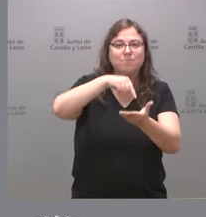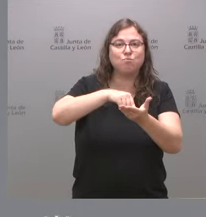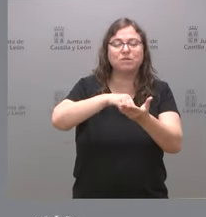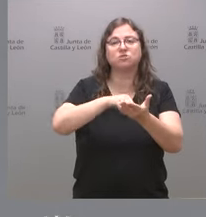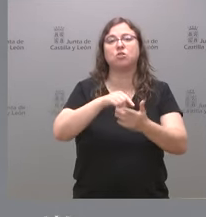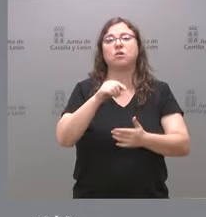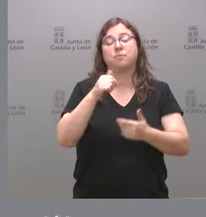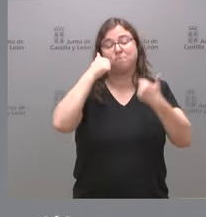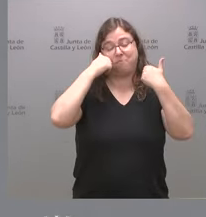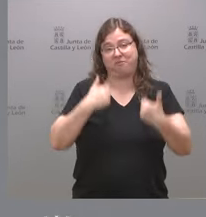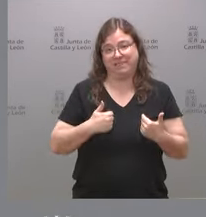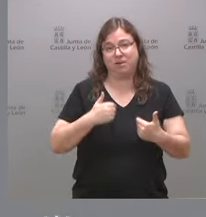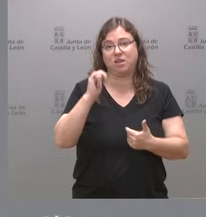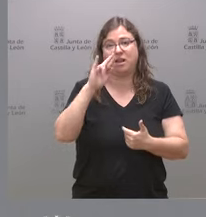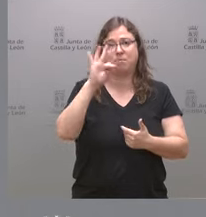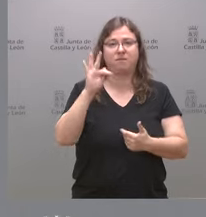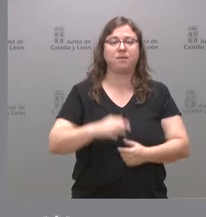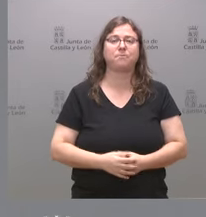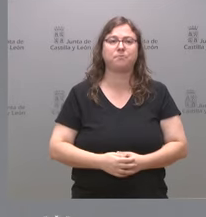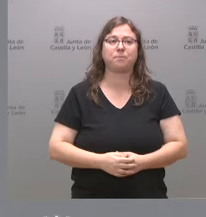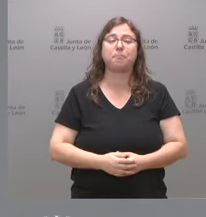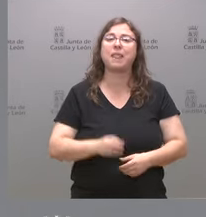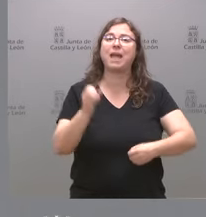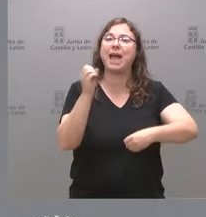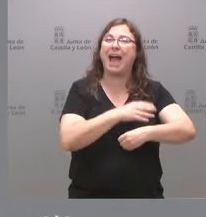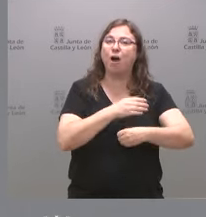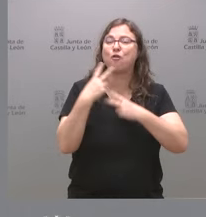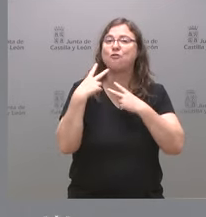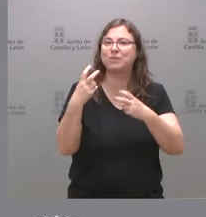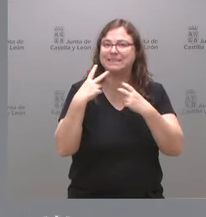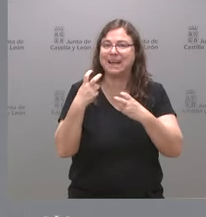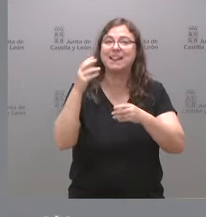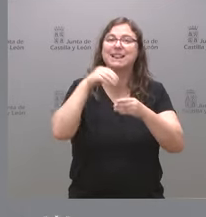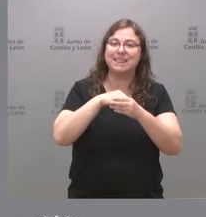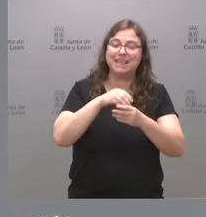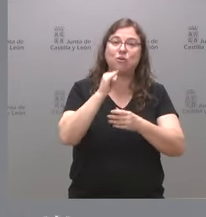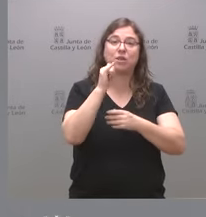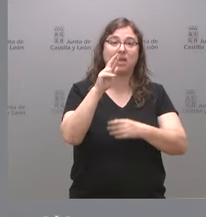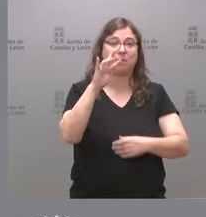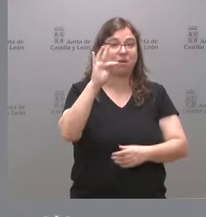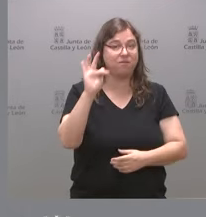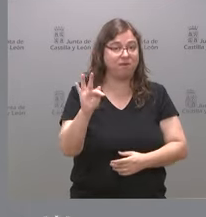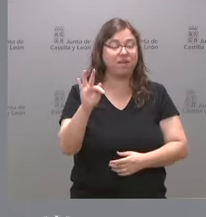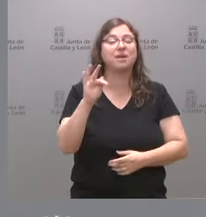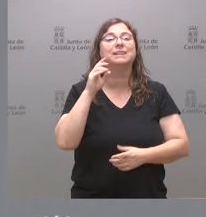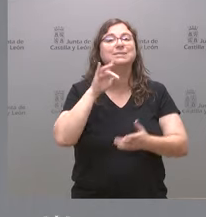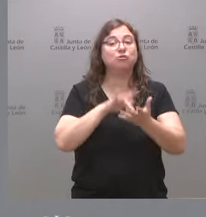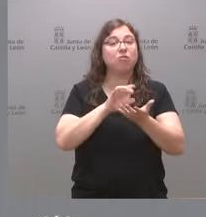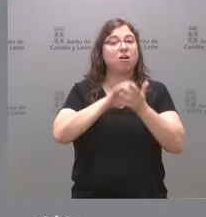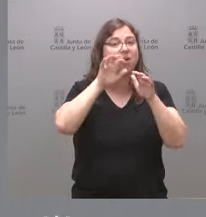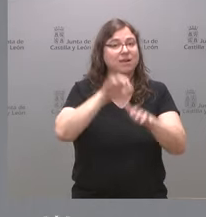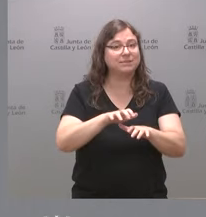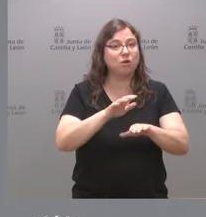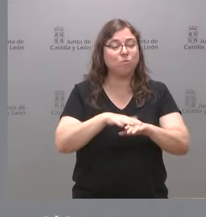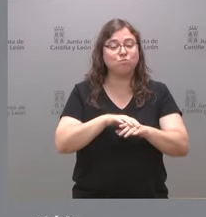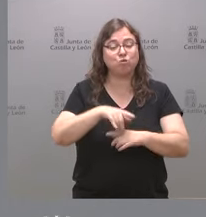físicas. El ahorro fiscal en el impuesto sobre la renta de las personas físicas que se produce en Castilla y León por